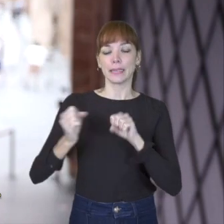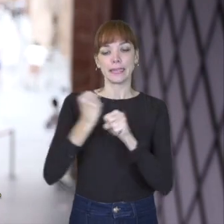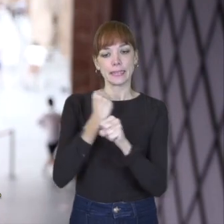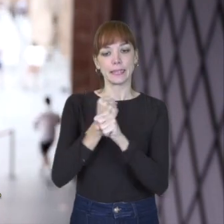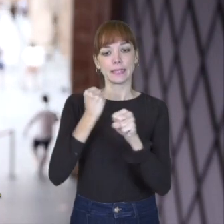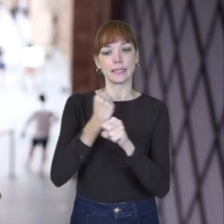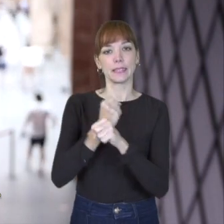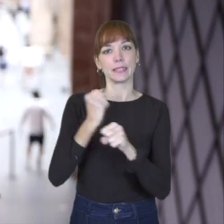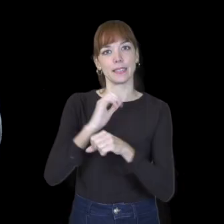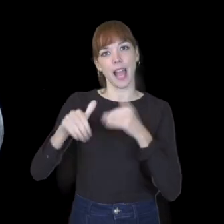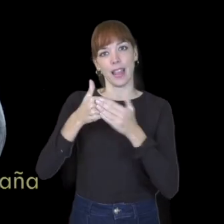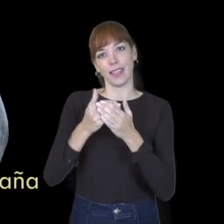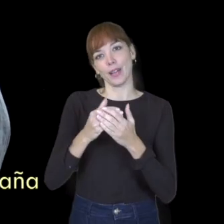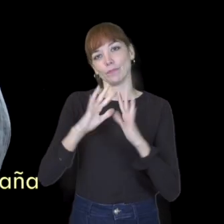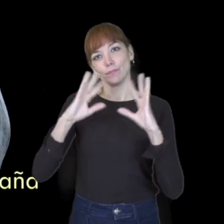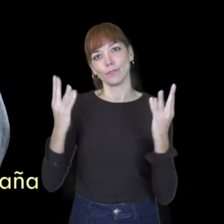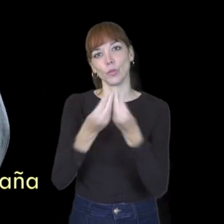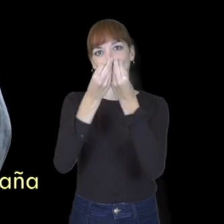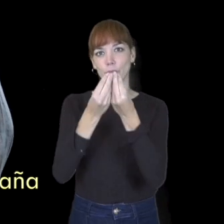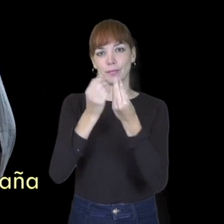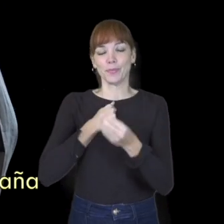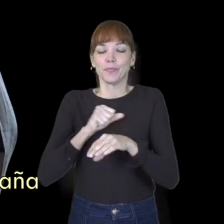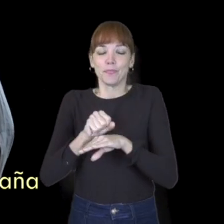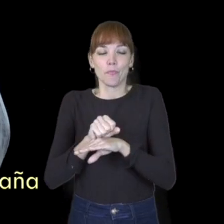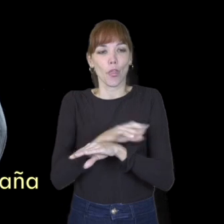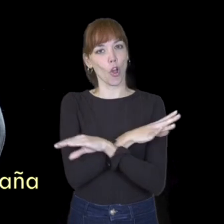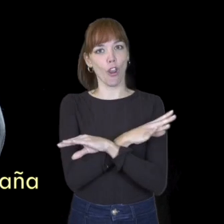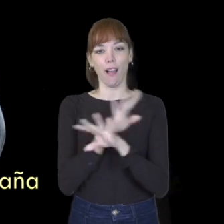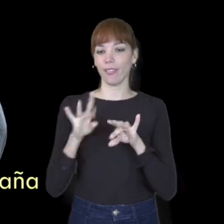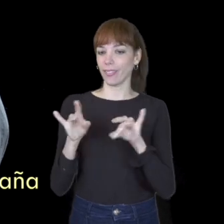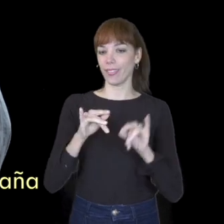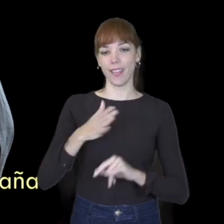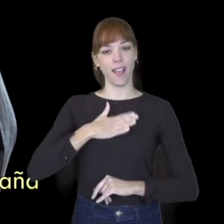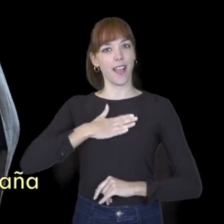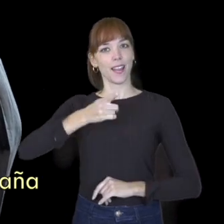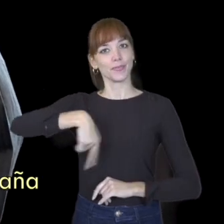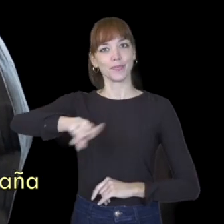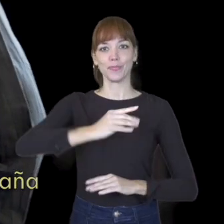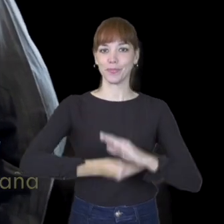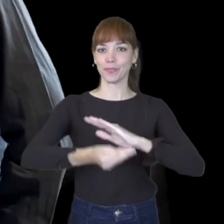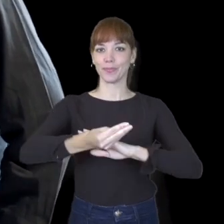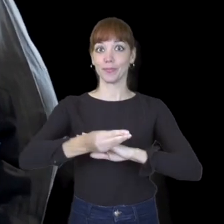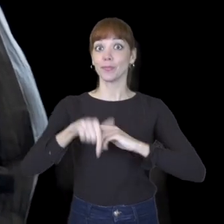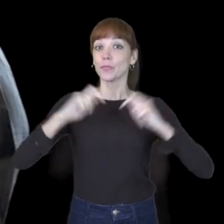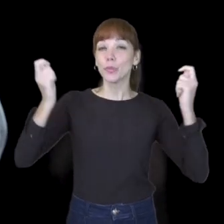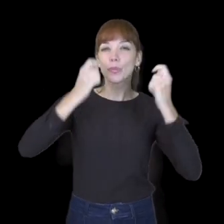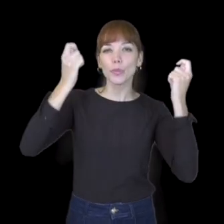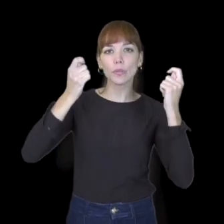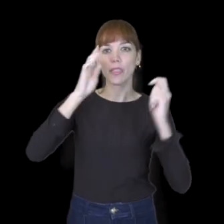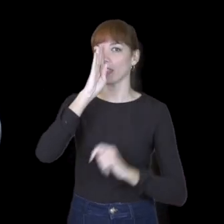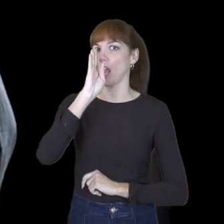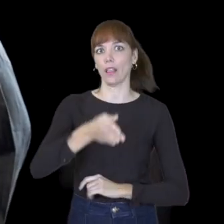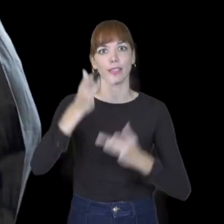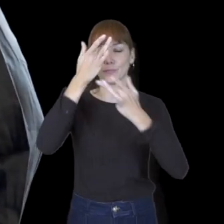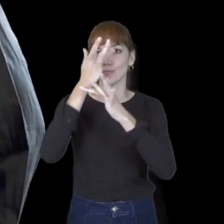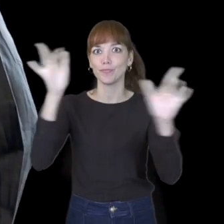hacia esa humanización. Me emociona estar en mi tierra con una campaña que va directamente a la